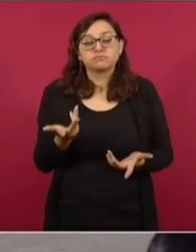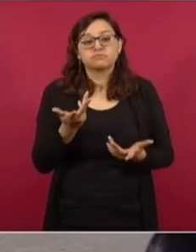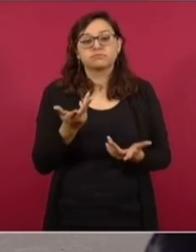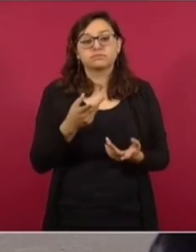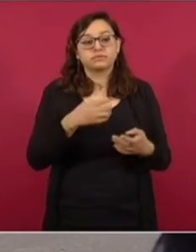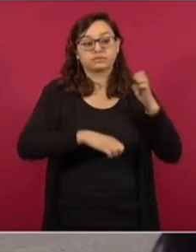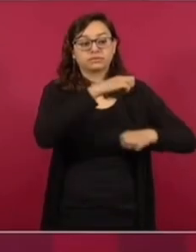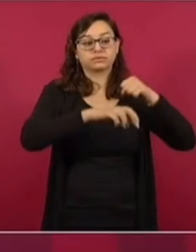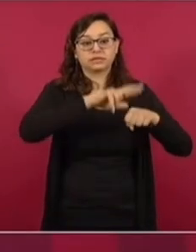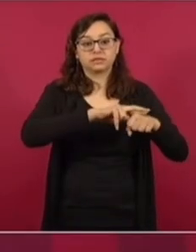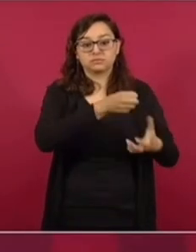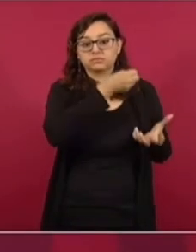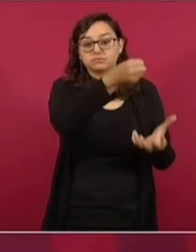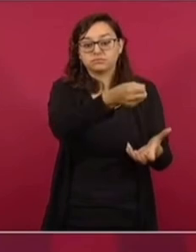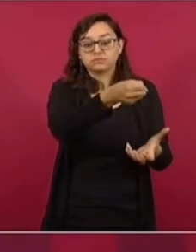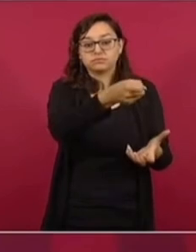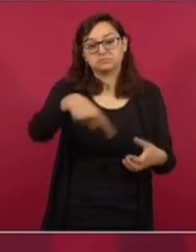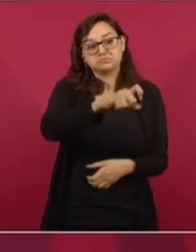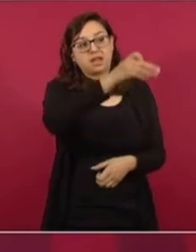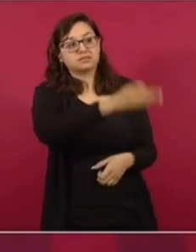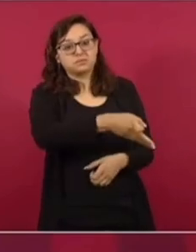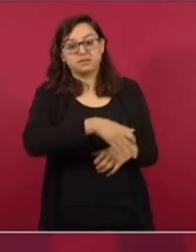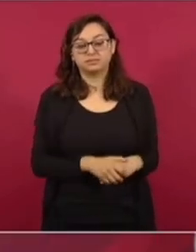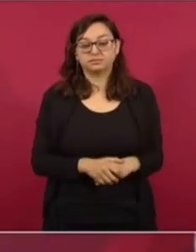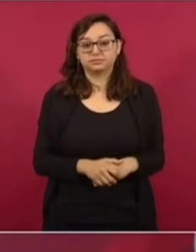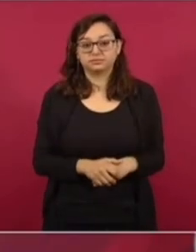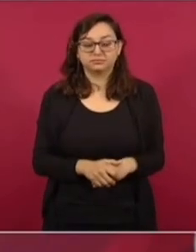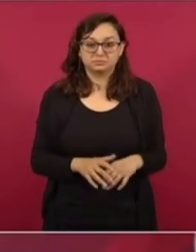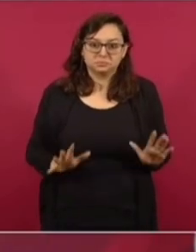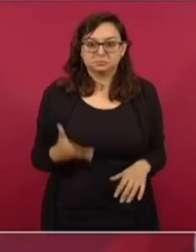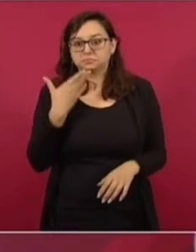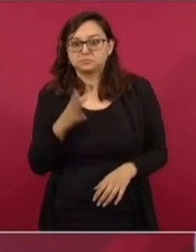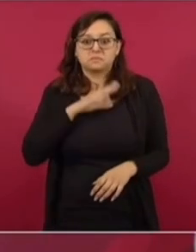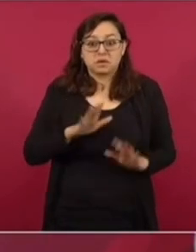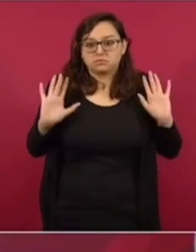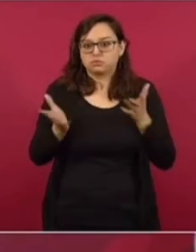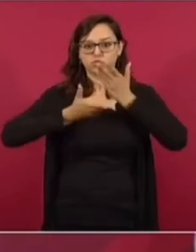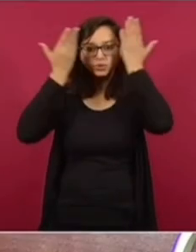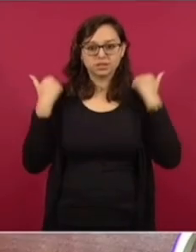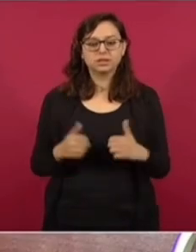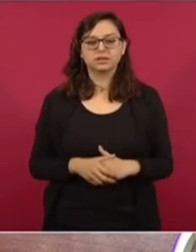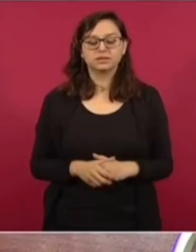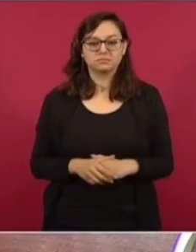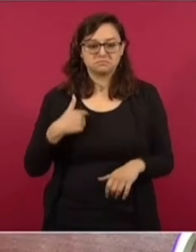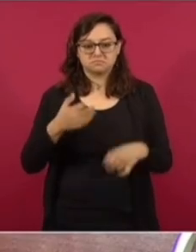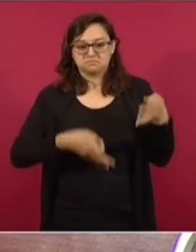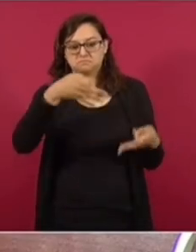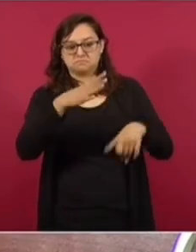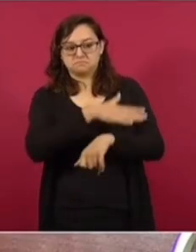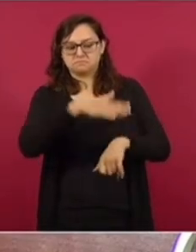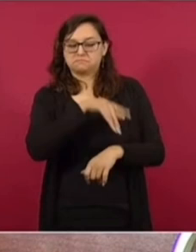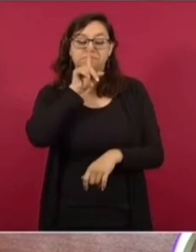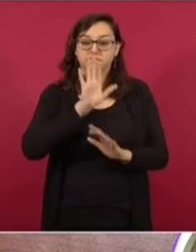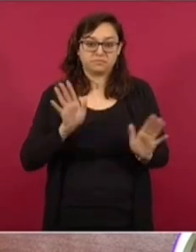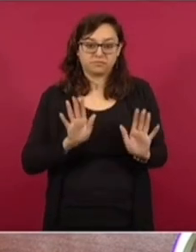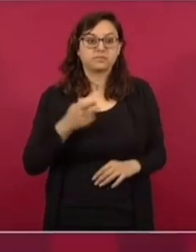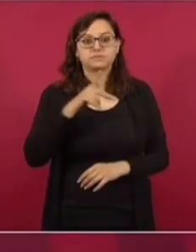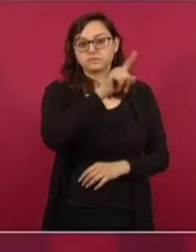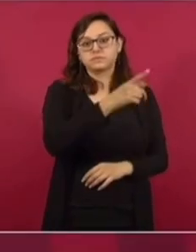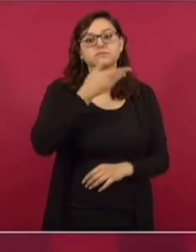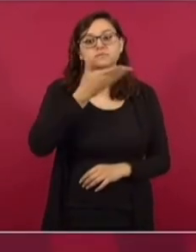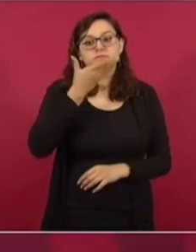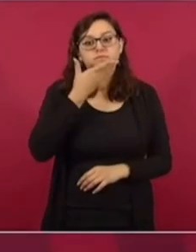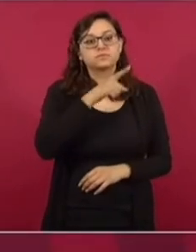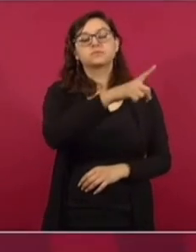corporaciones empresariales. Yo no voy a calificar si eso está bien o está mal, pero así es. Entonces,